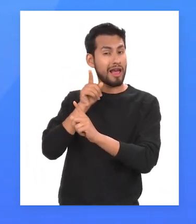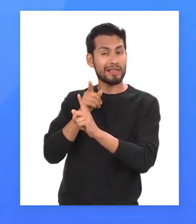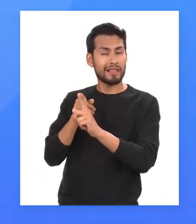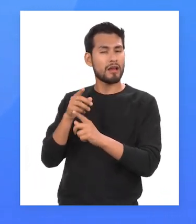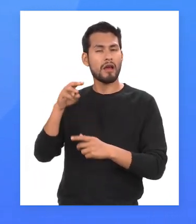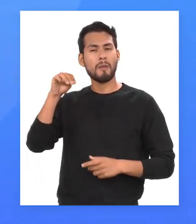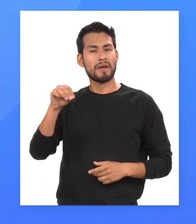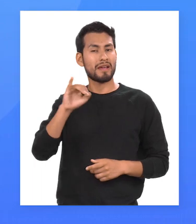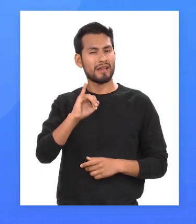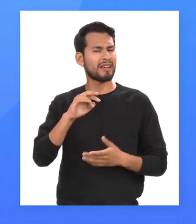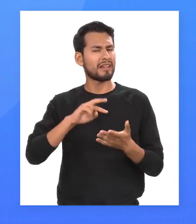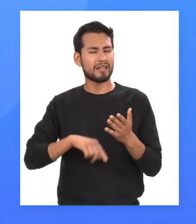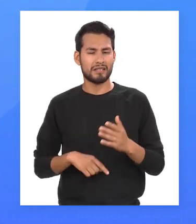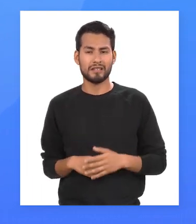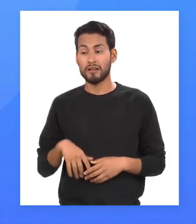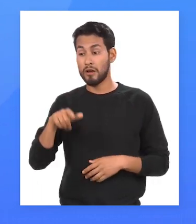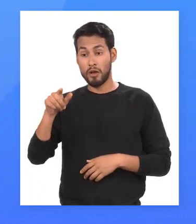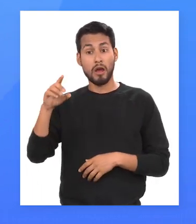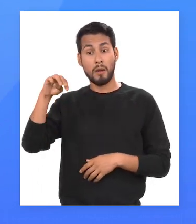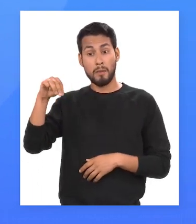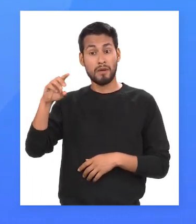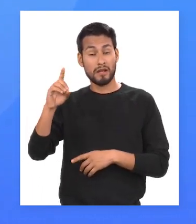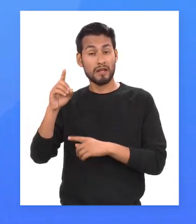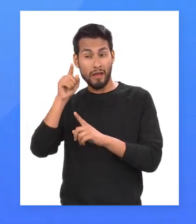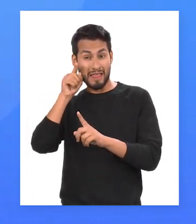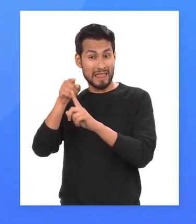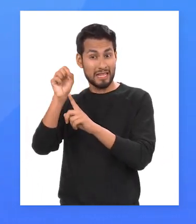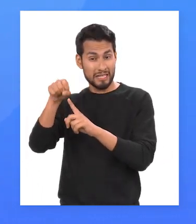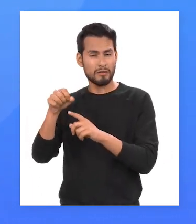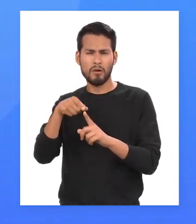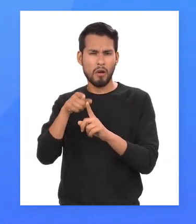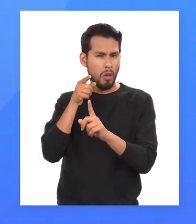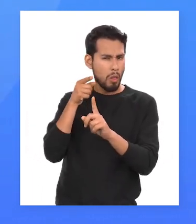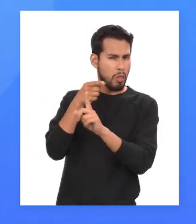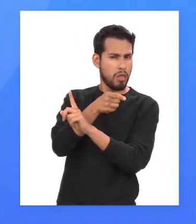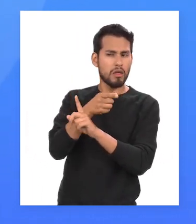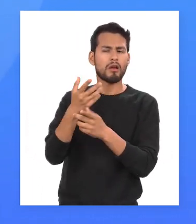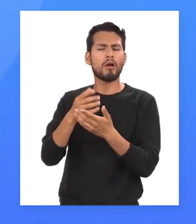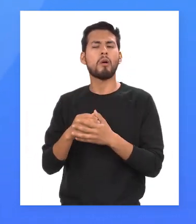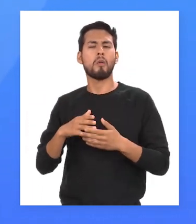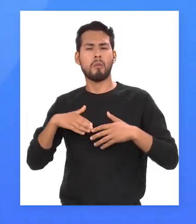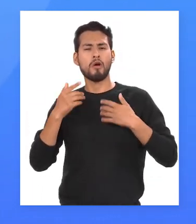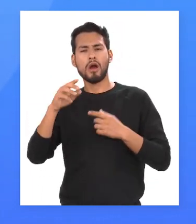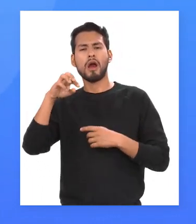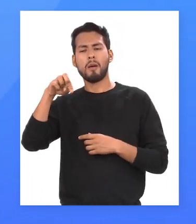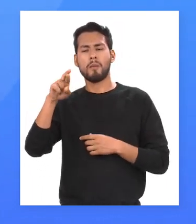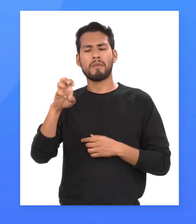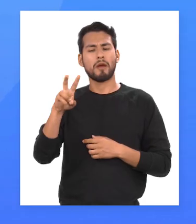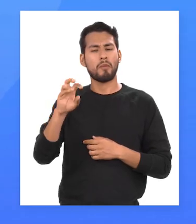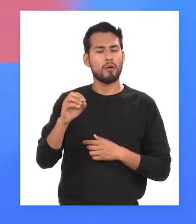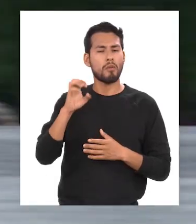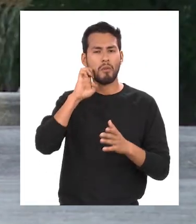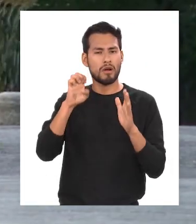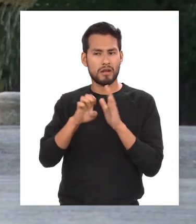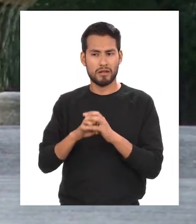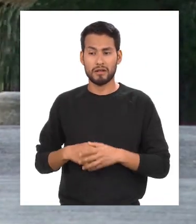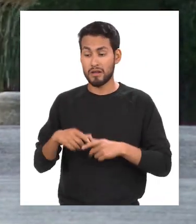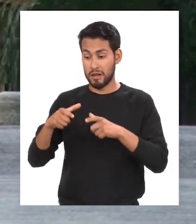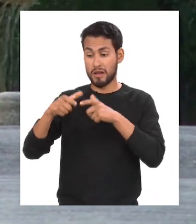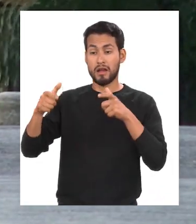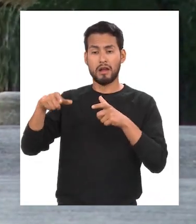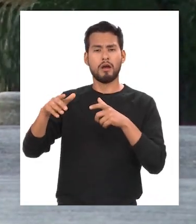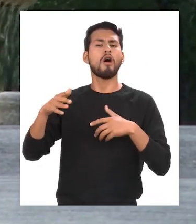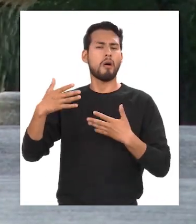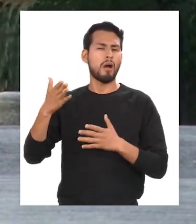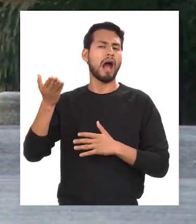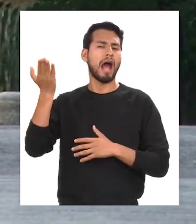una palabra que, a diferencia del modificador directo, se une al núcleo mediante una preposición. Por ejemplo, en la oración. La pileta